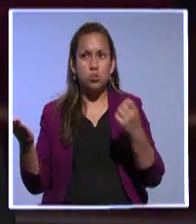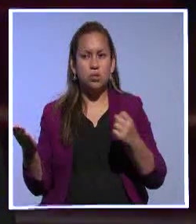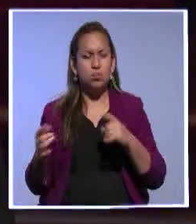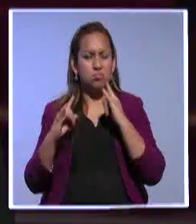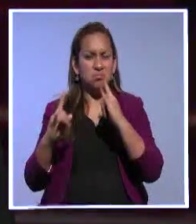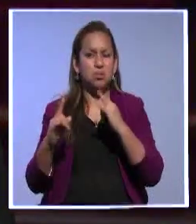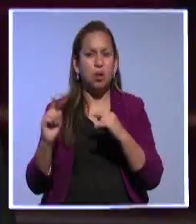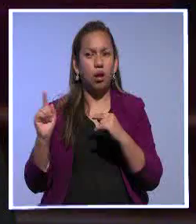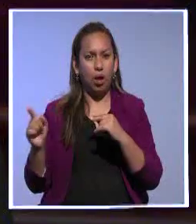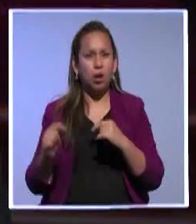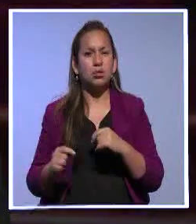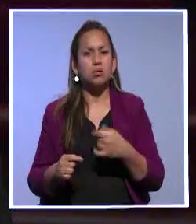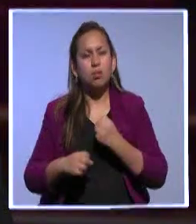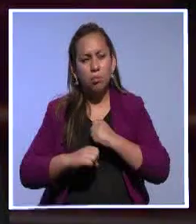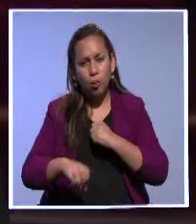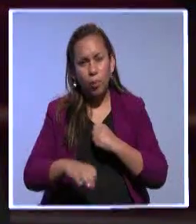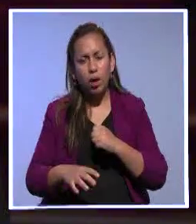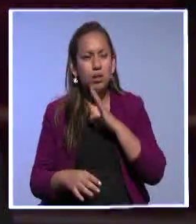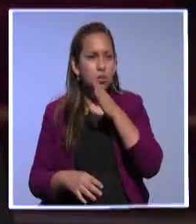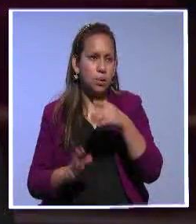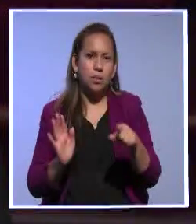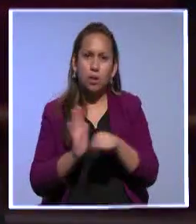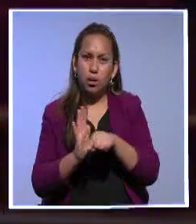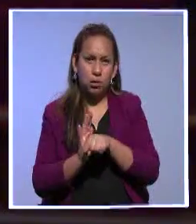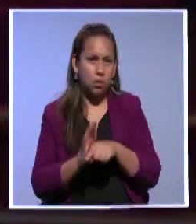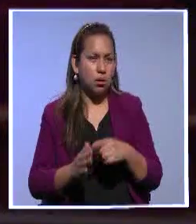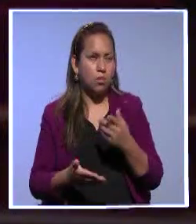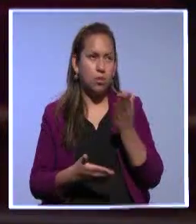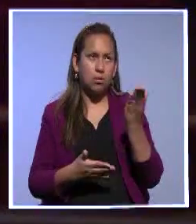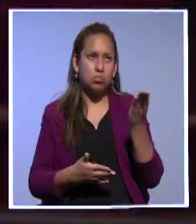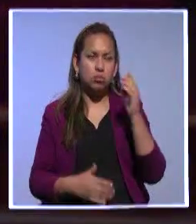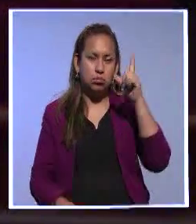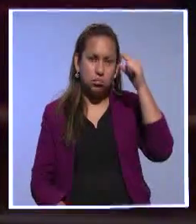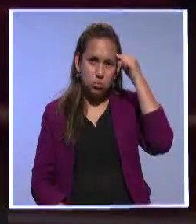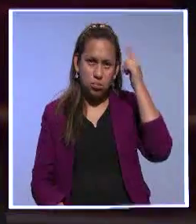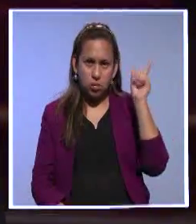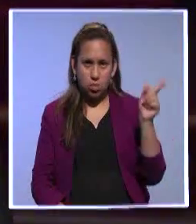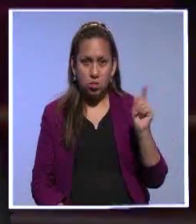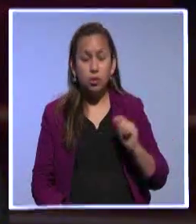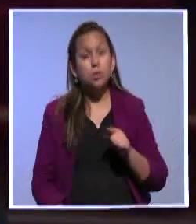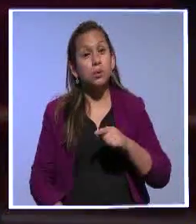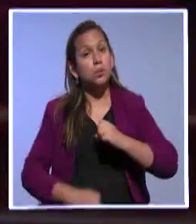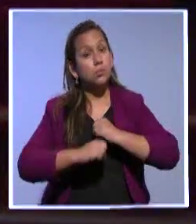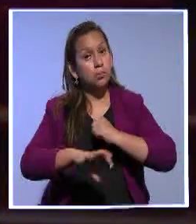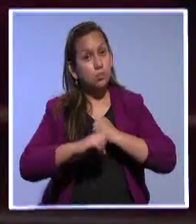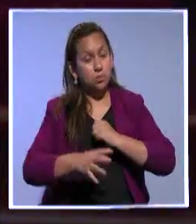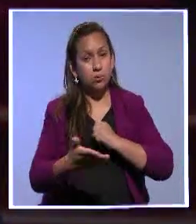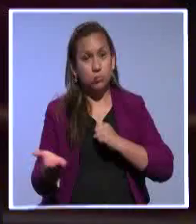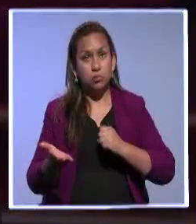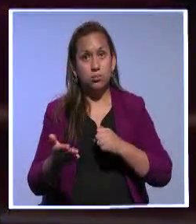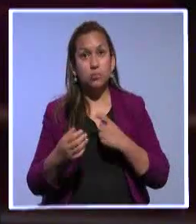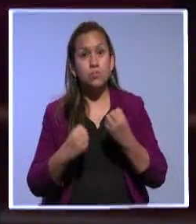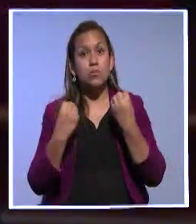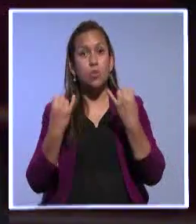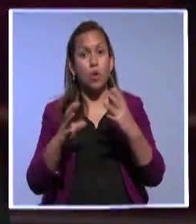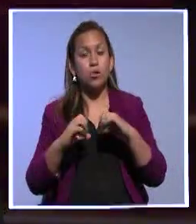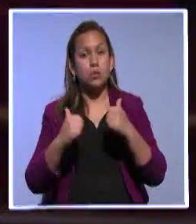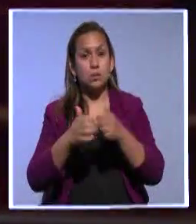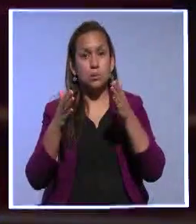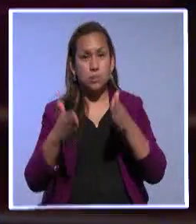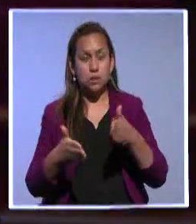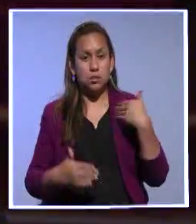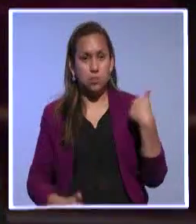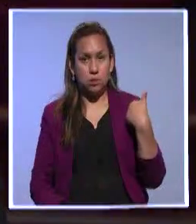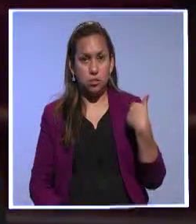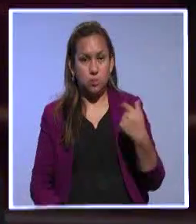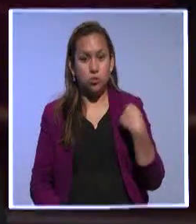que enfrentar con mucha consistencia ideológica. Como digo, la campaña será la que determine cuántos asambleístas tengamos. Nuestra